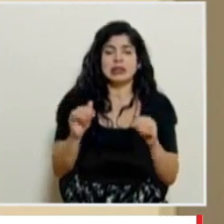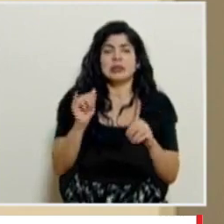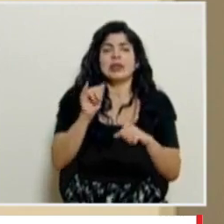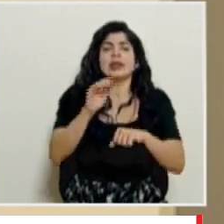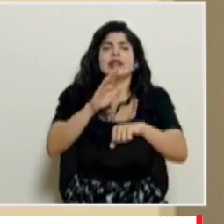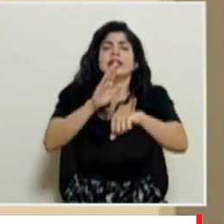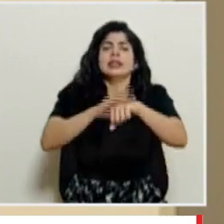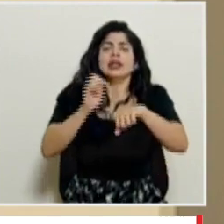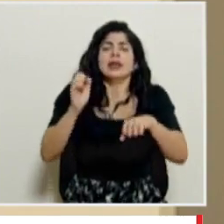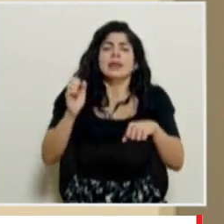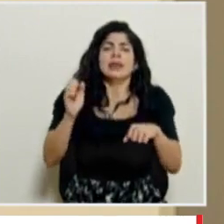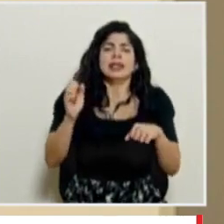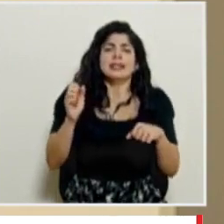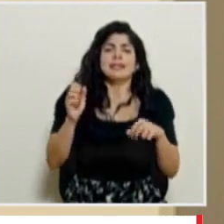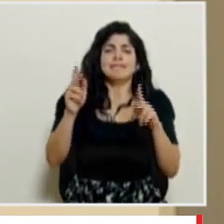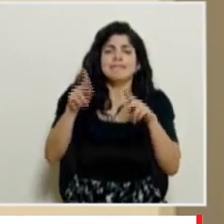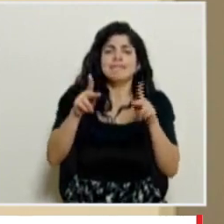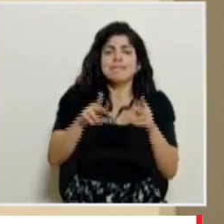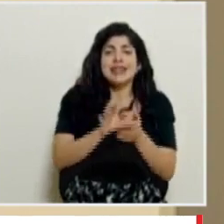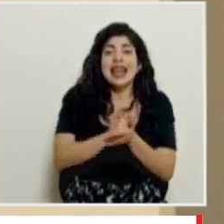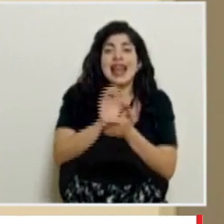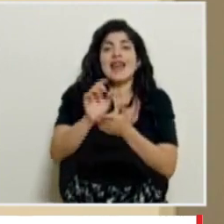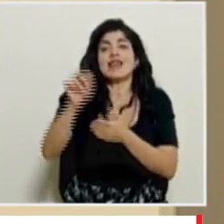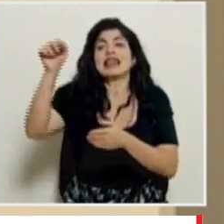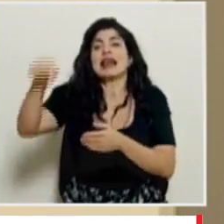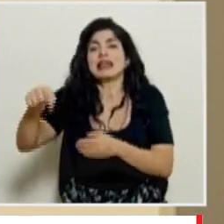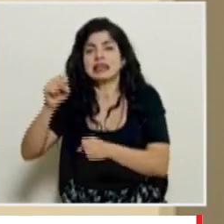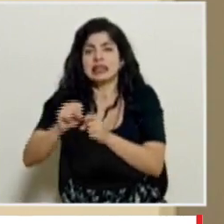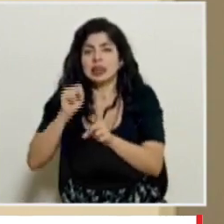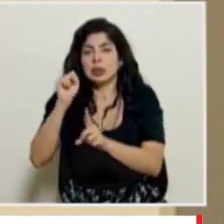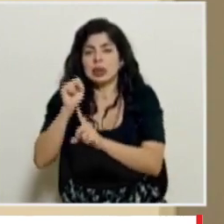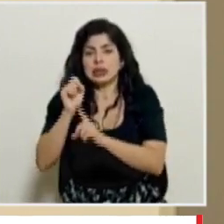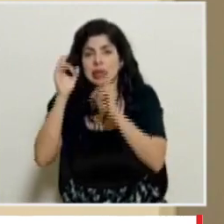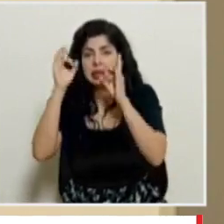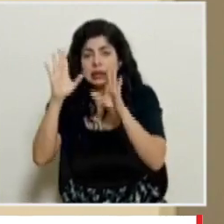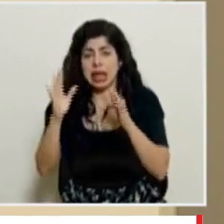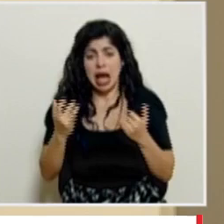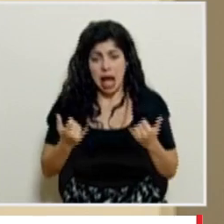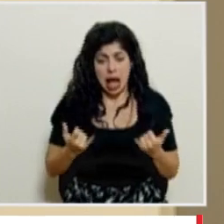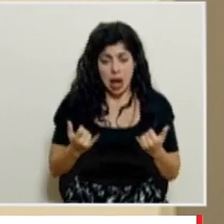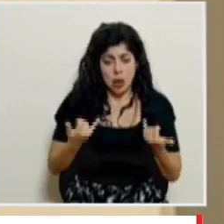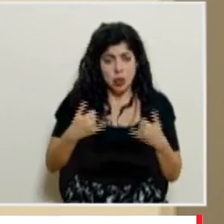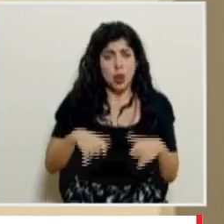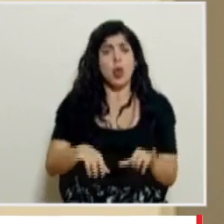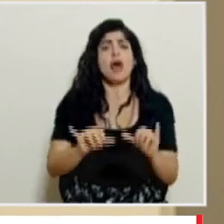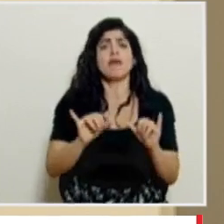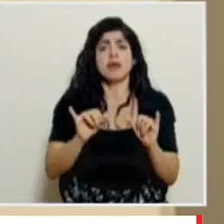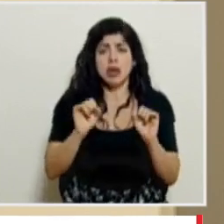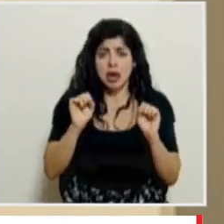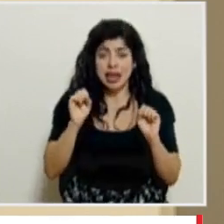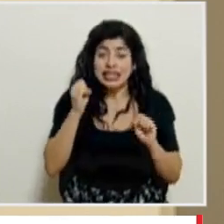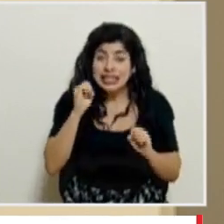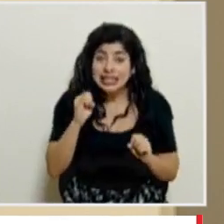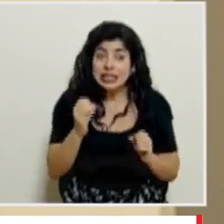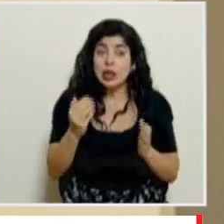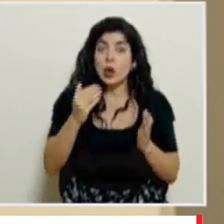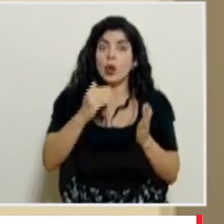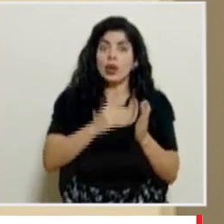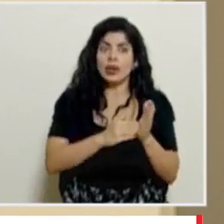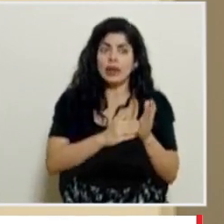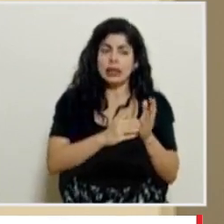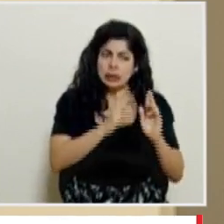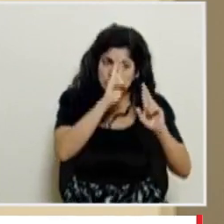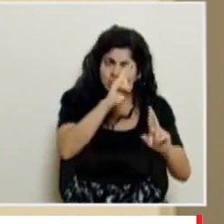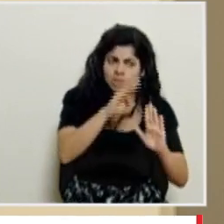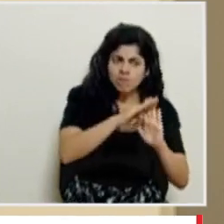llamado a que evitemos llegar a ese punto o que todavía estamos a un grado en que podemos si retomamos con gana los